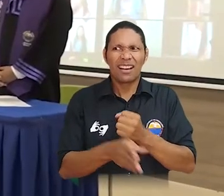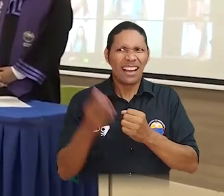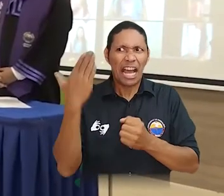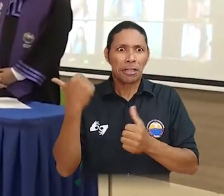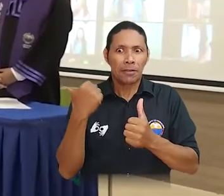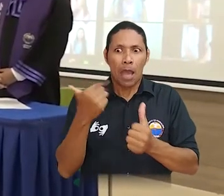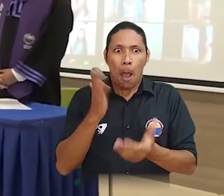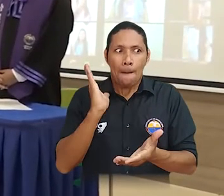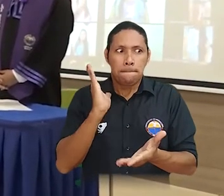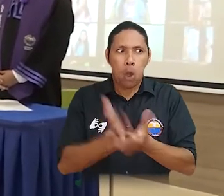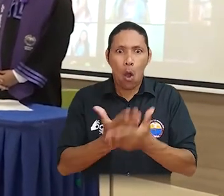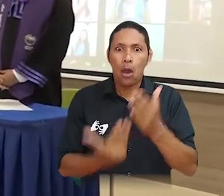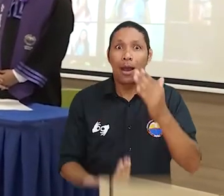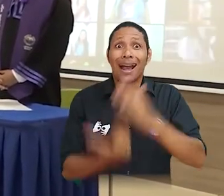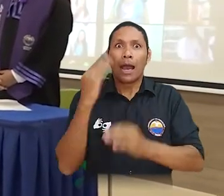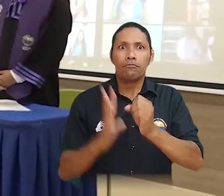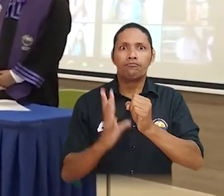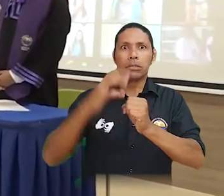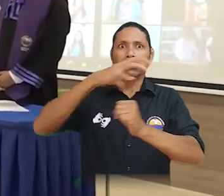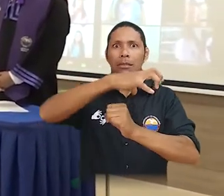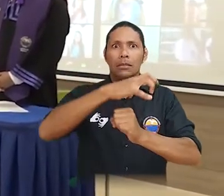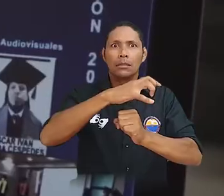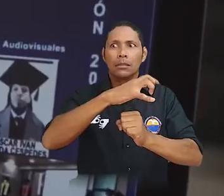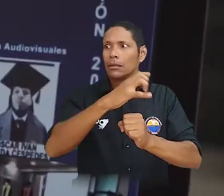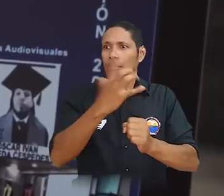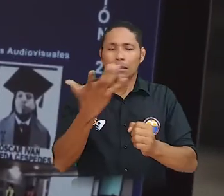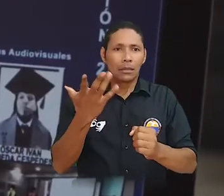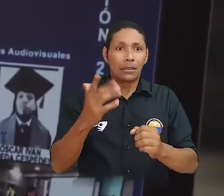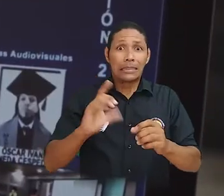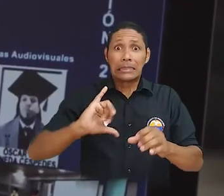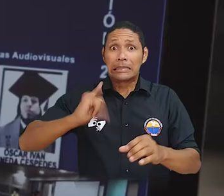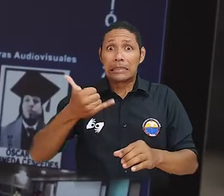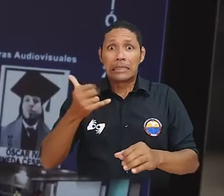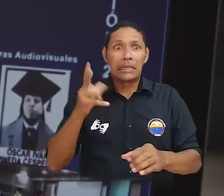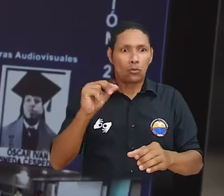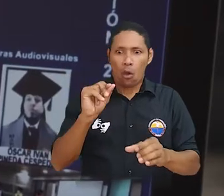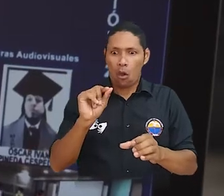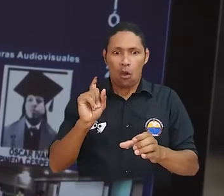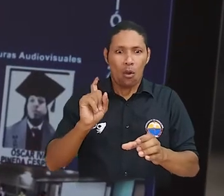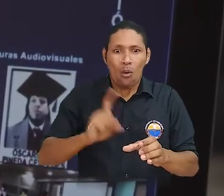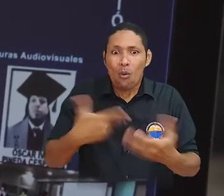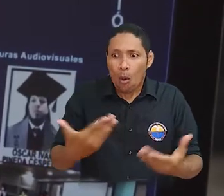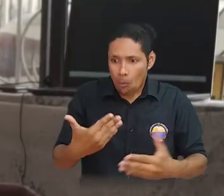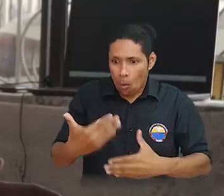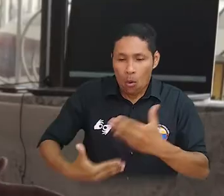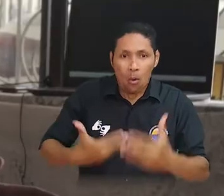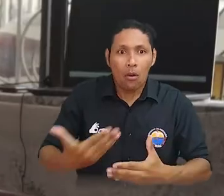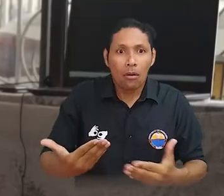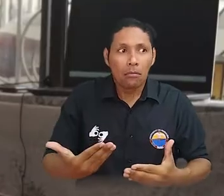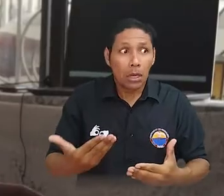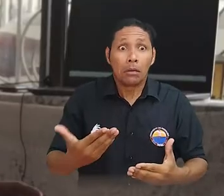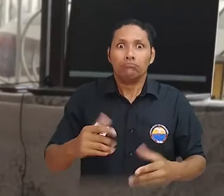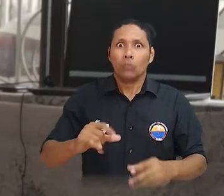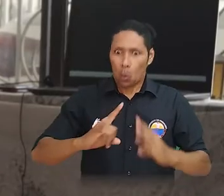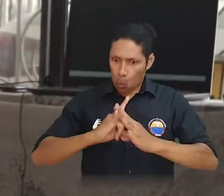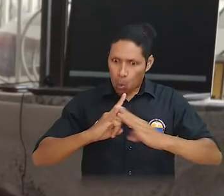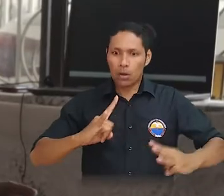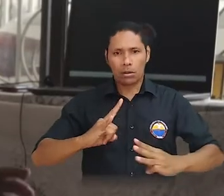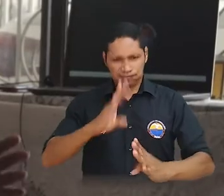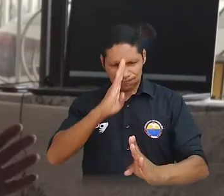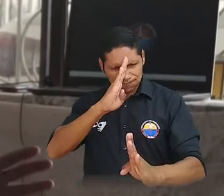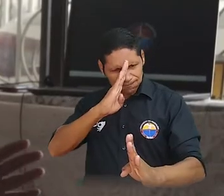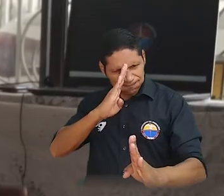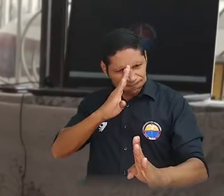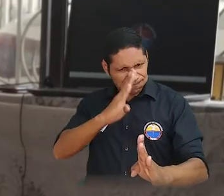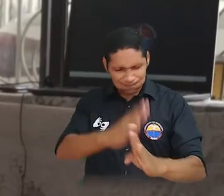rumbo en este barco, porque un momento tan valió cuando empezó todo lo que era la pandemia, que si seguían las clases, que si no seguían, pero